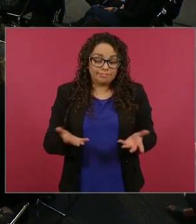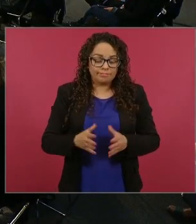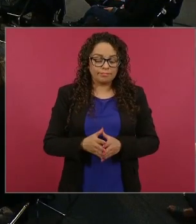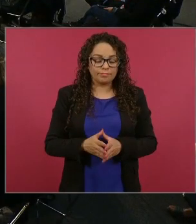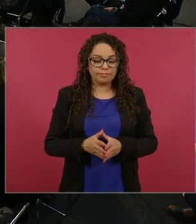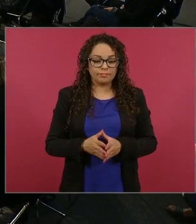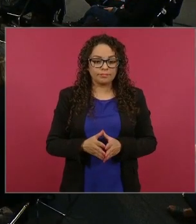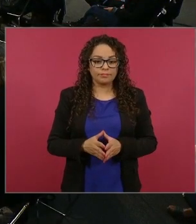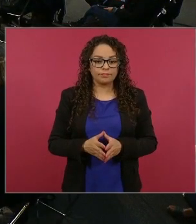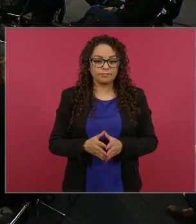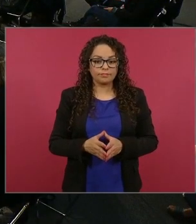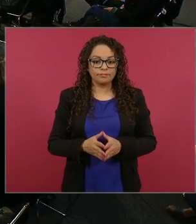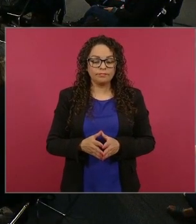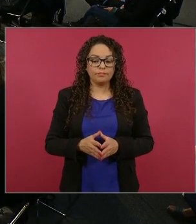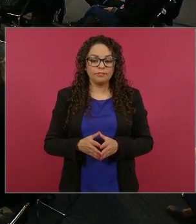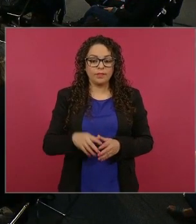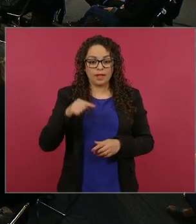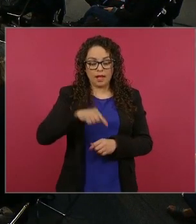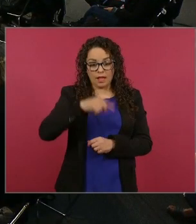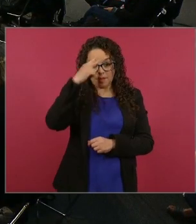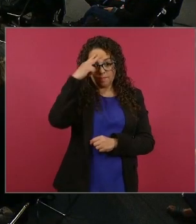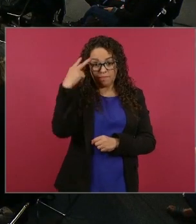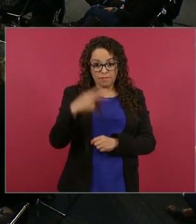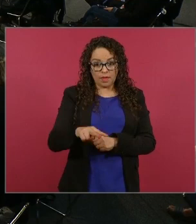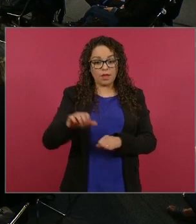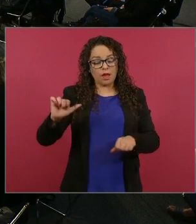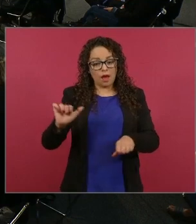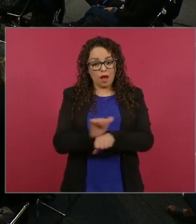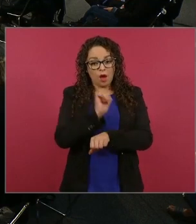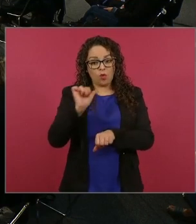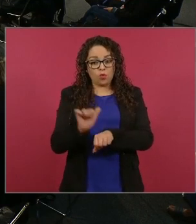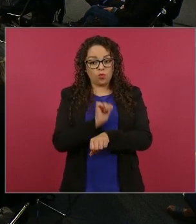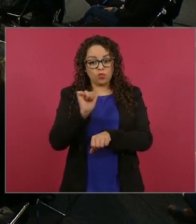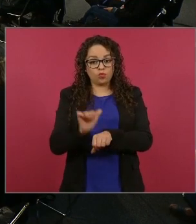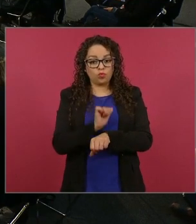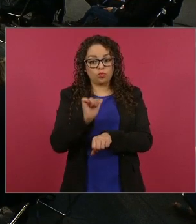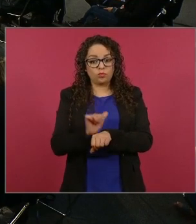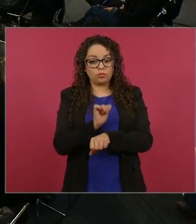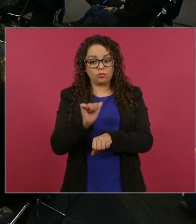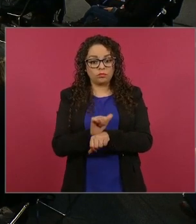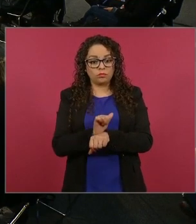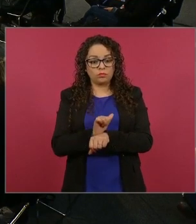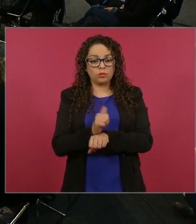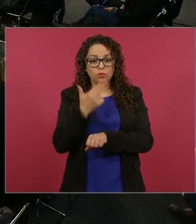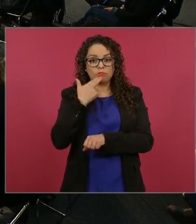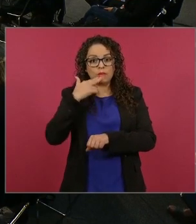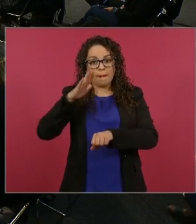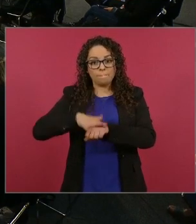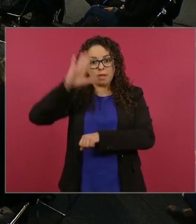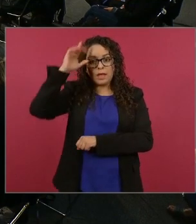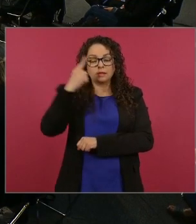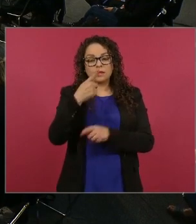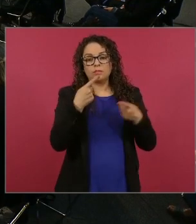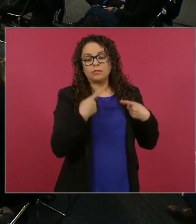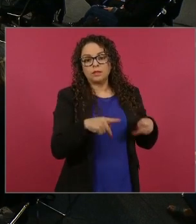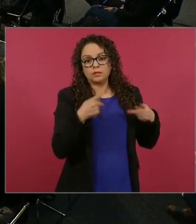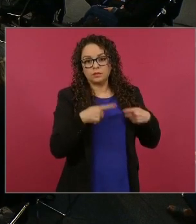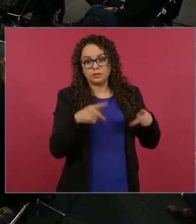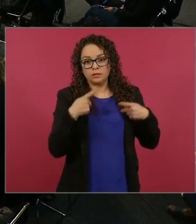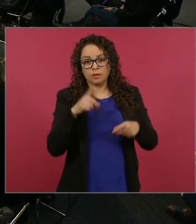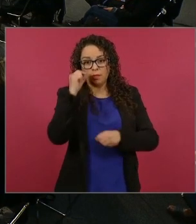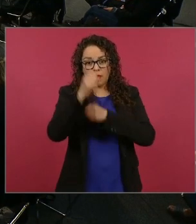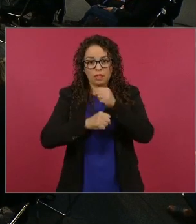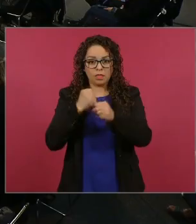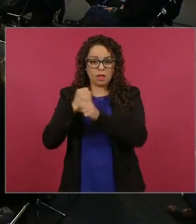crecimiento del automóvil en nuestro país es mayor al de la población pues en dos décadas los vehículos